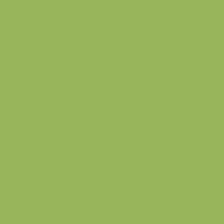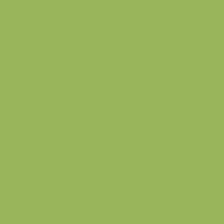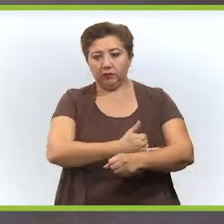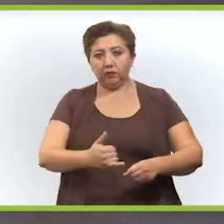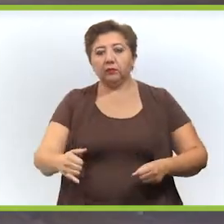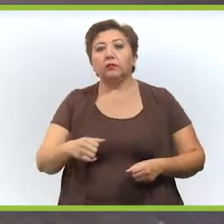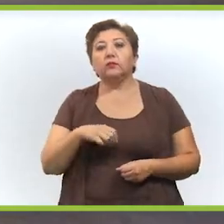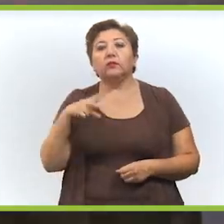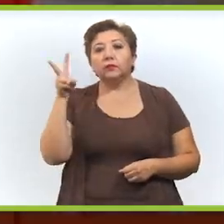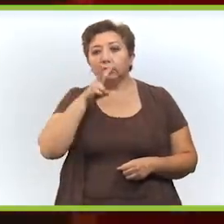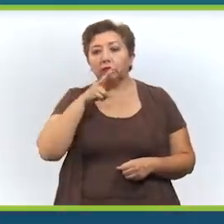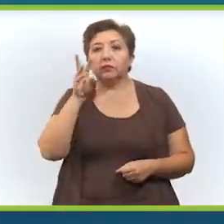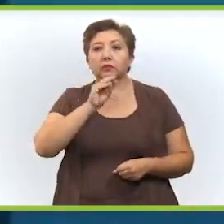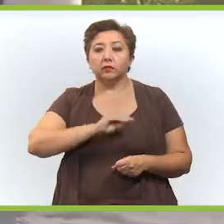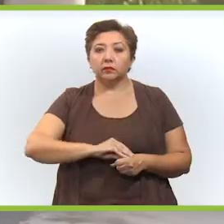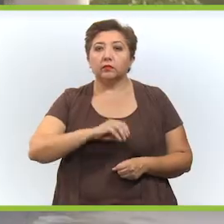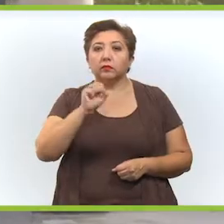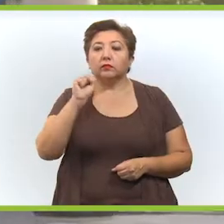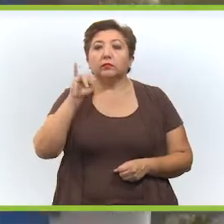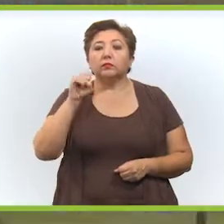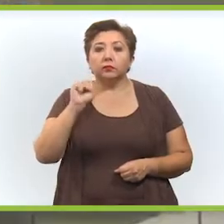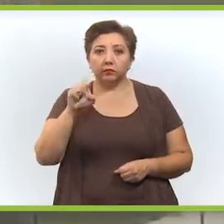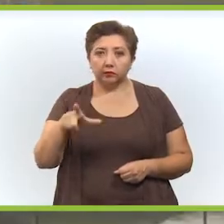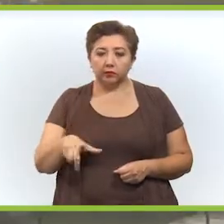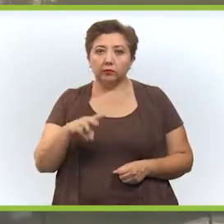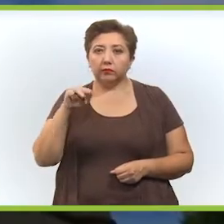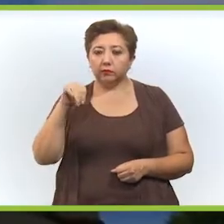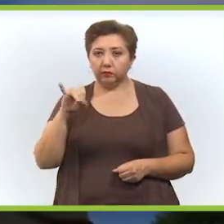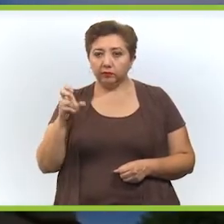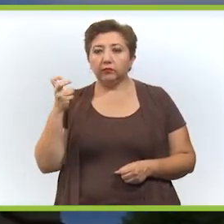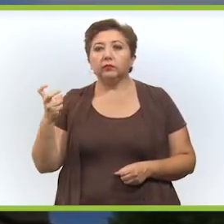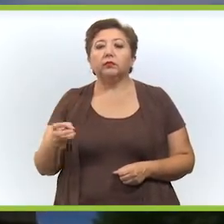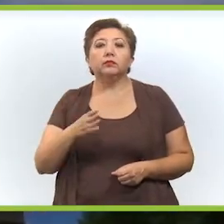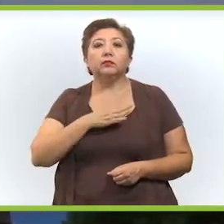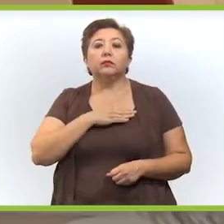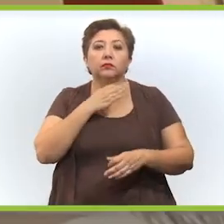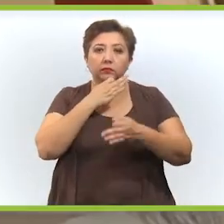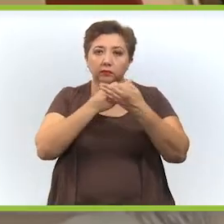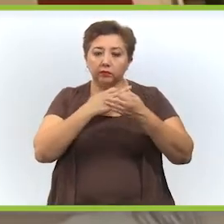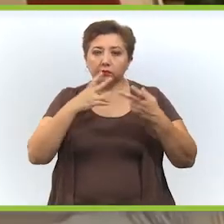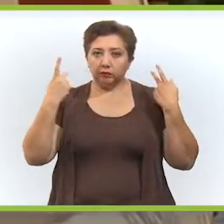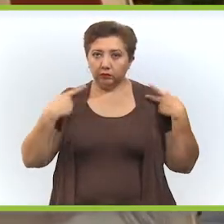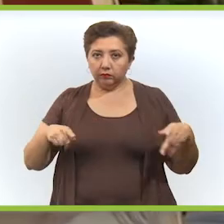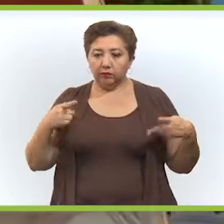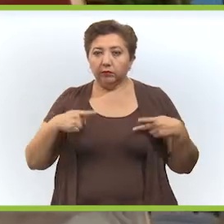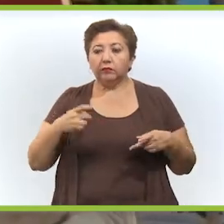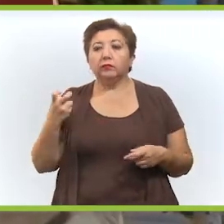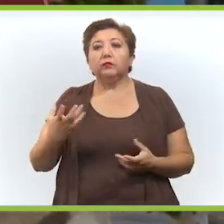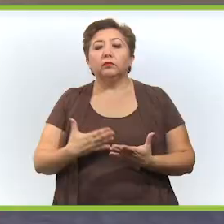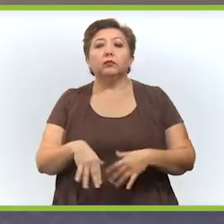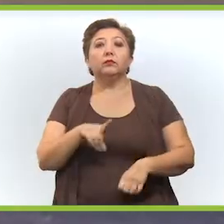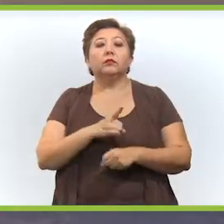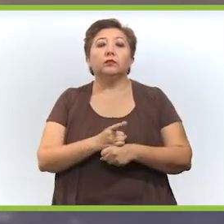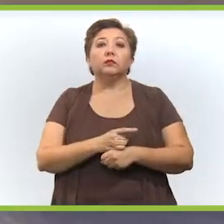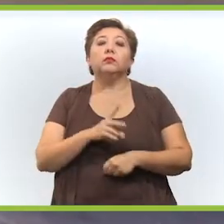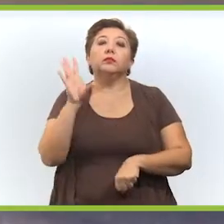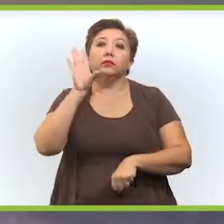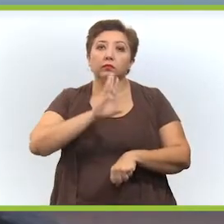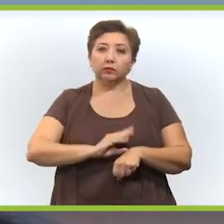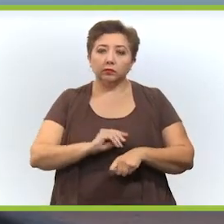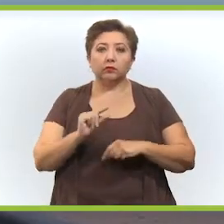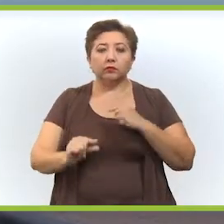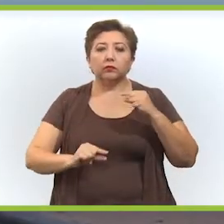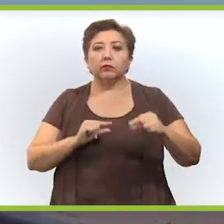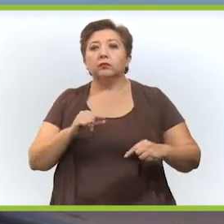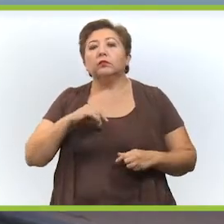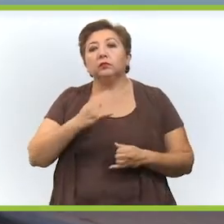se suman Cizal y Mani. Entonces, esta es una muy buena noticia para la gente de esas comunidades, porque nos va a permitir poco a poco ir mejorando la